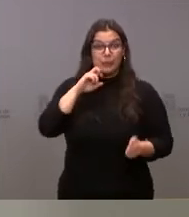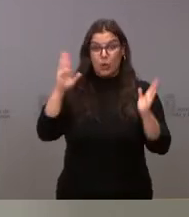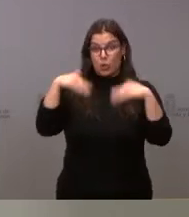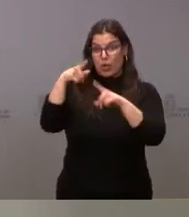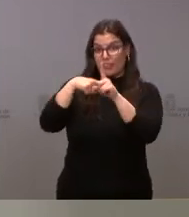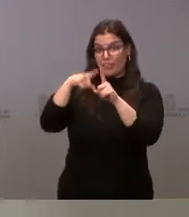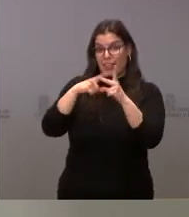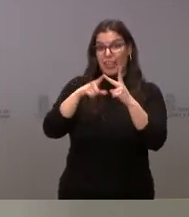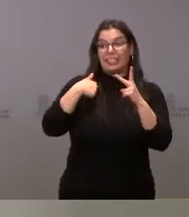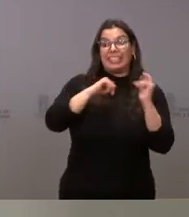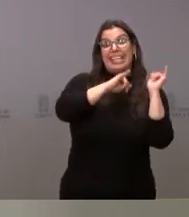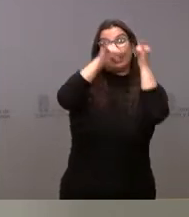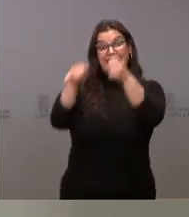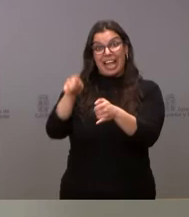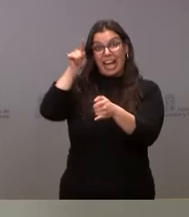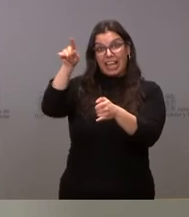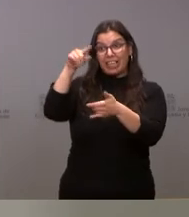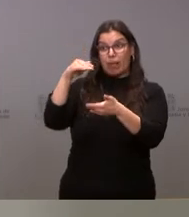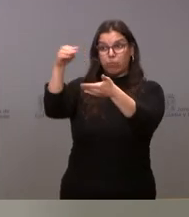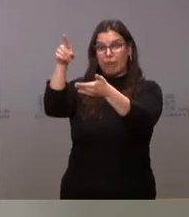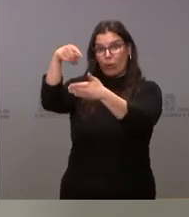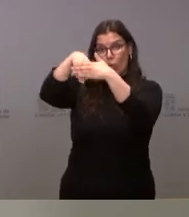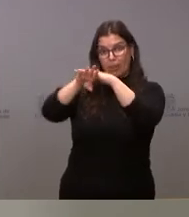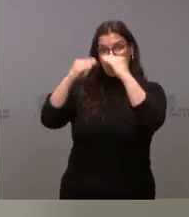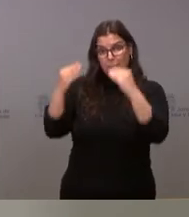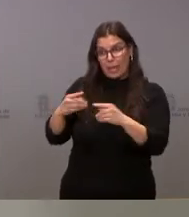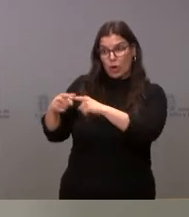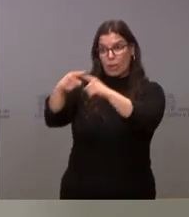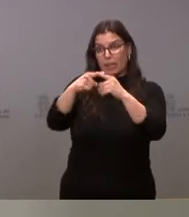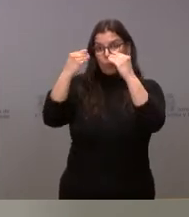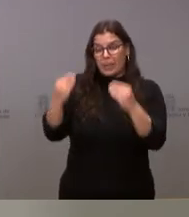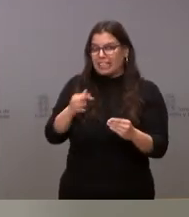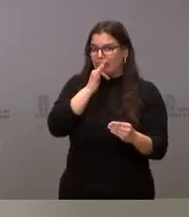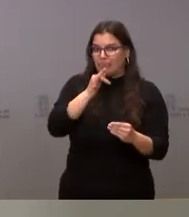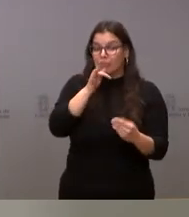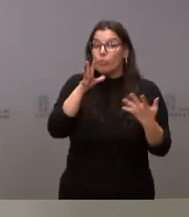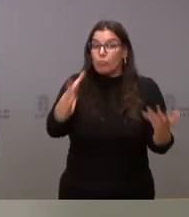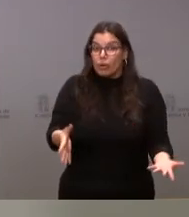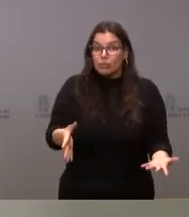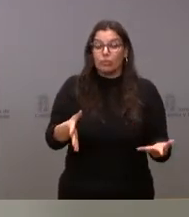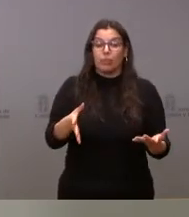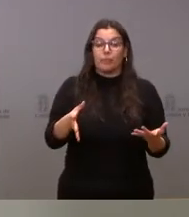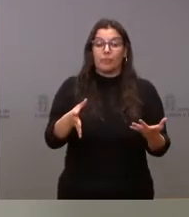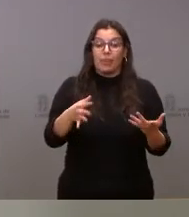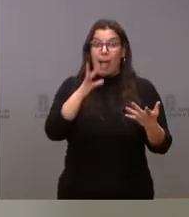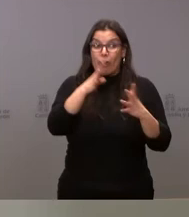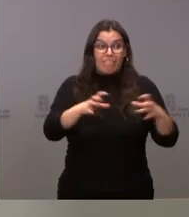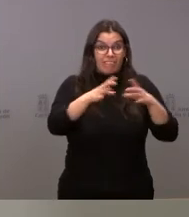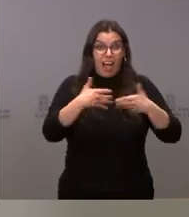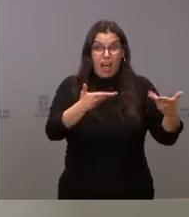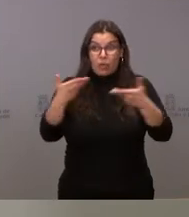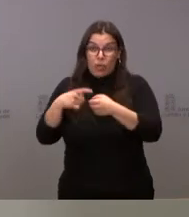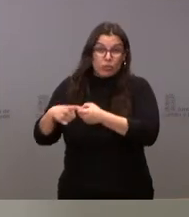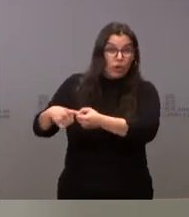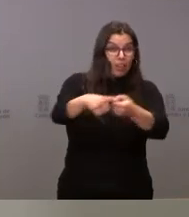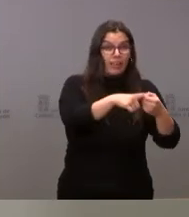garantizado en destino un adecuado almacenaje y una distribución. Por eso es muy importante que esta ola de solidaridad, que